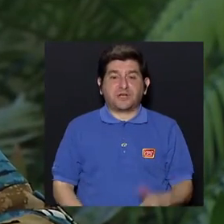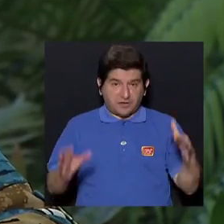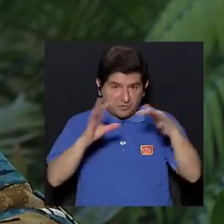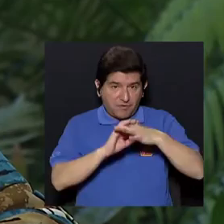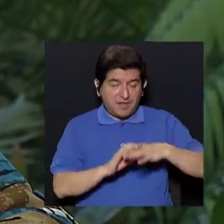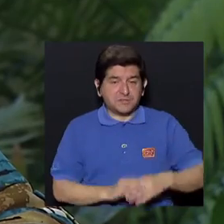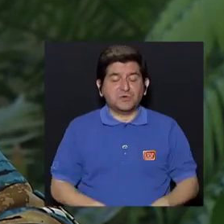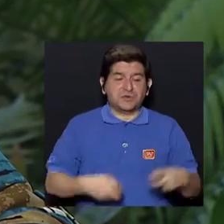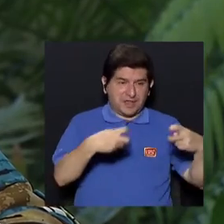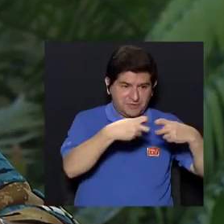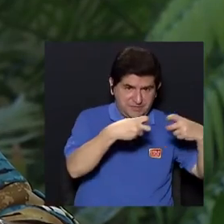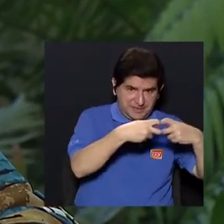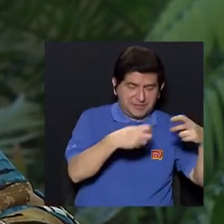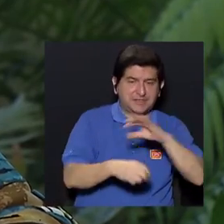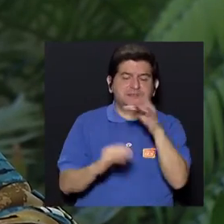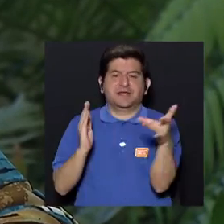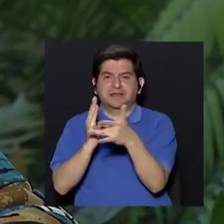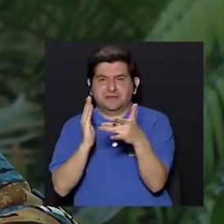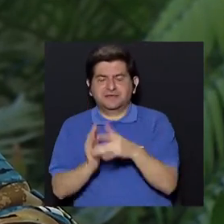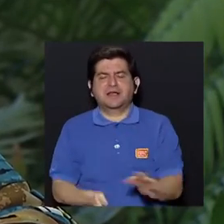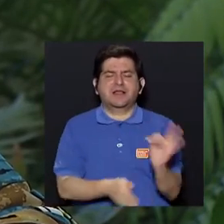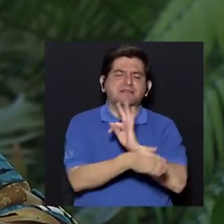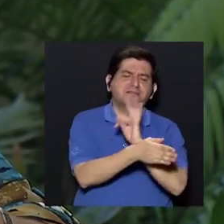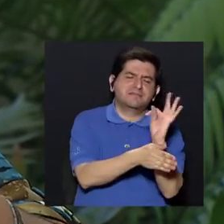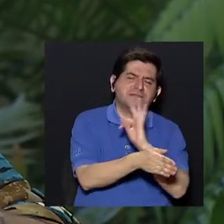eléctricos y electrónicos, ¿verdad?